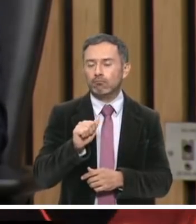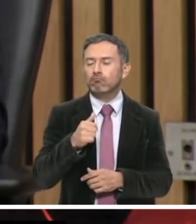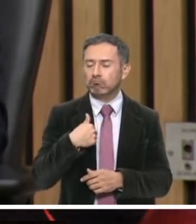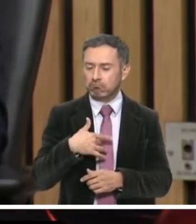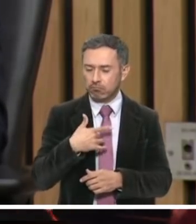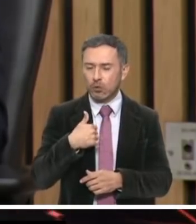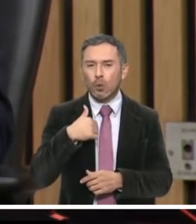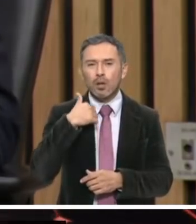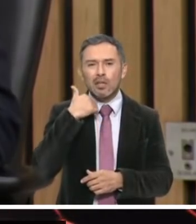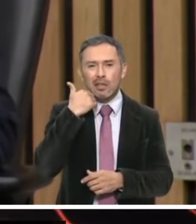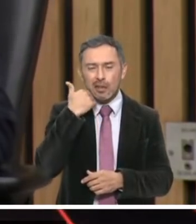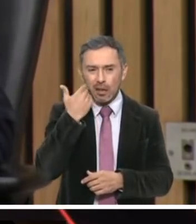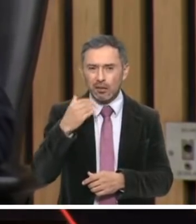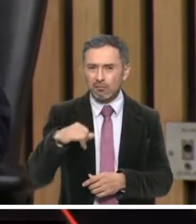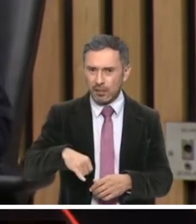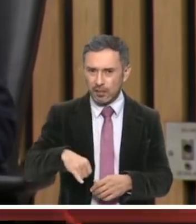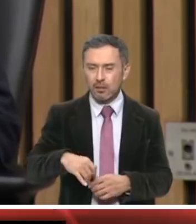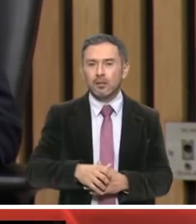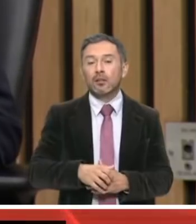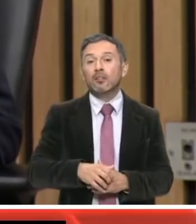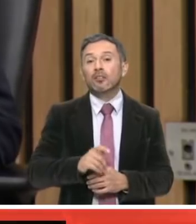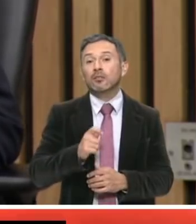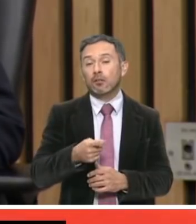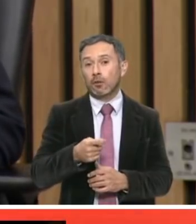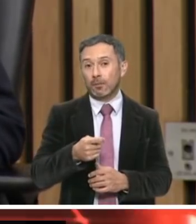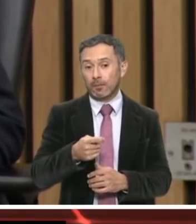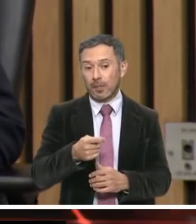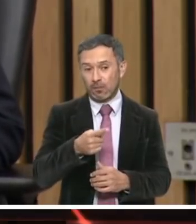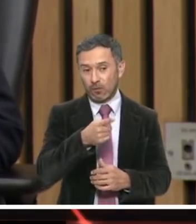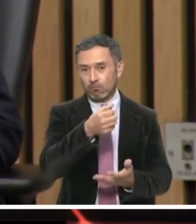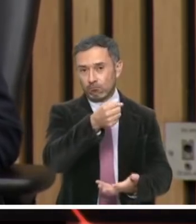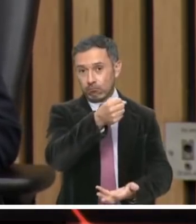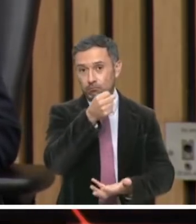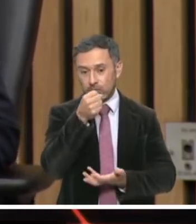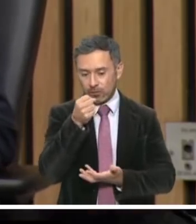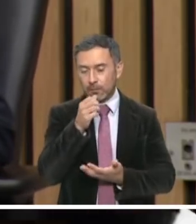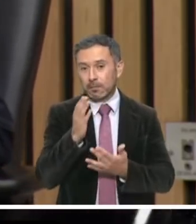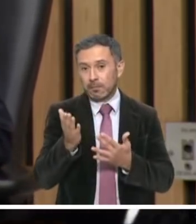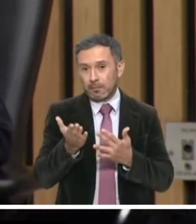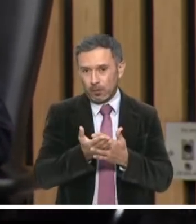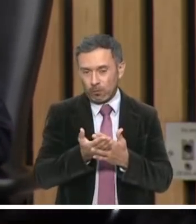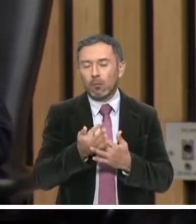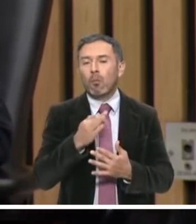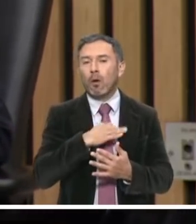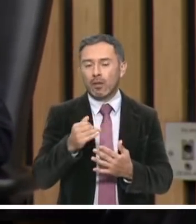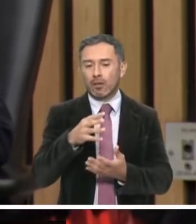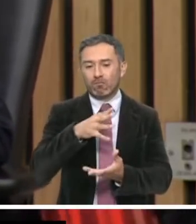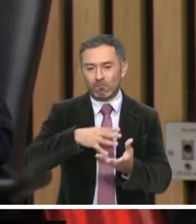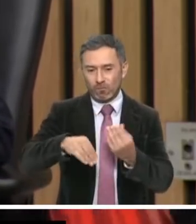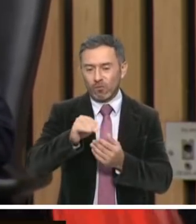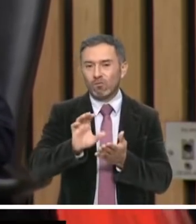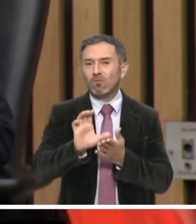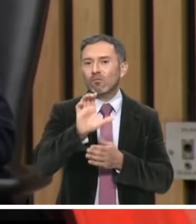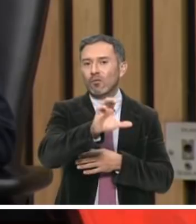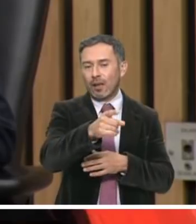interés en que parte de los recursos que recibe sean reintegrados a la